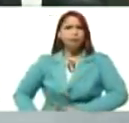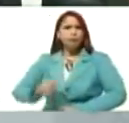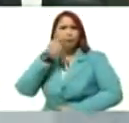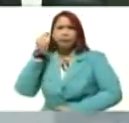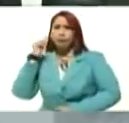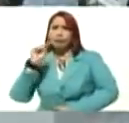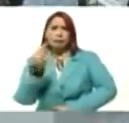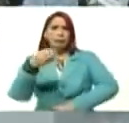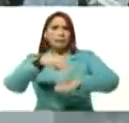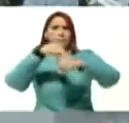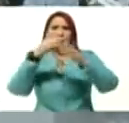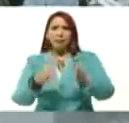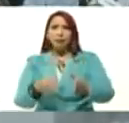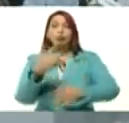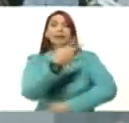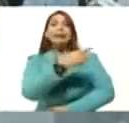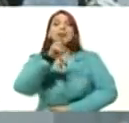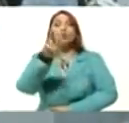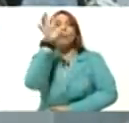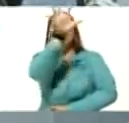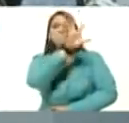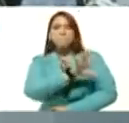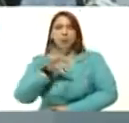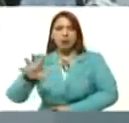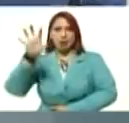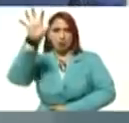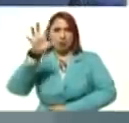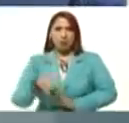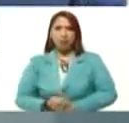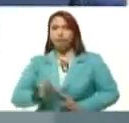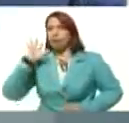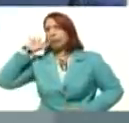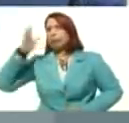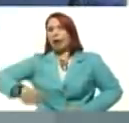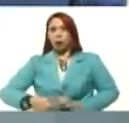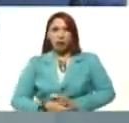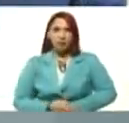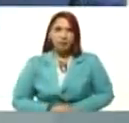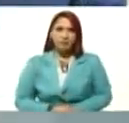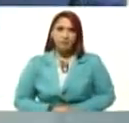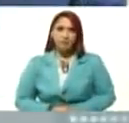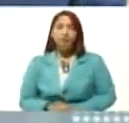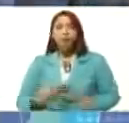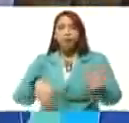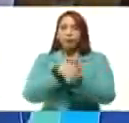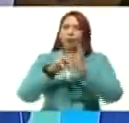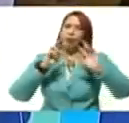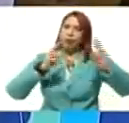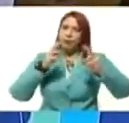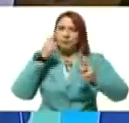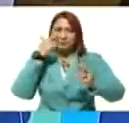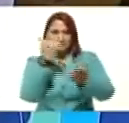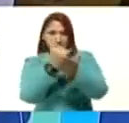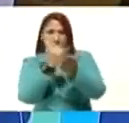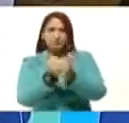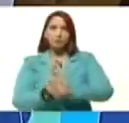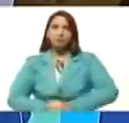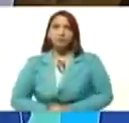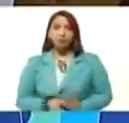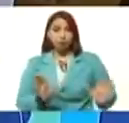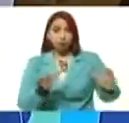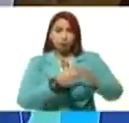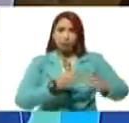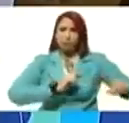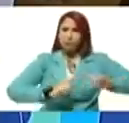los primeros ministros, 32 países. Bueno, vuelvo al tema. Equipo